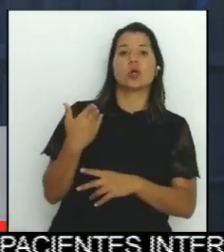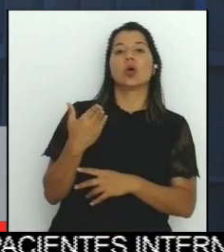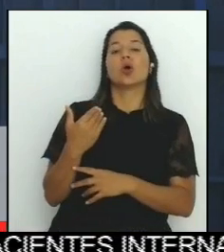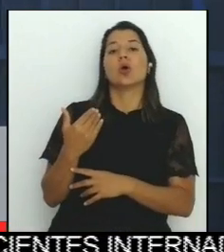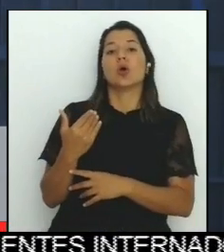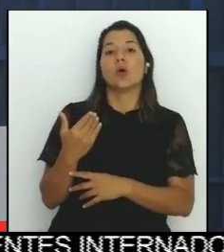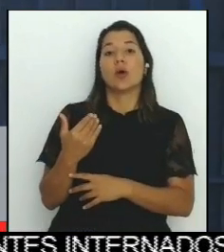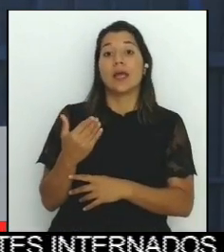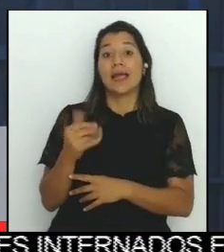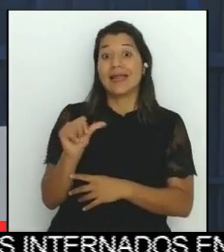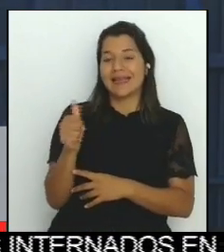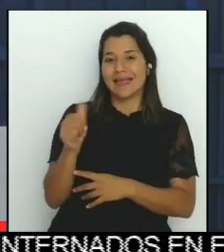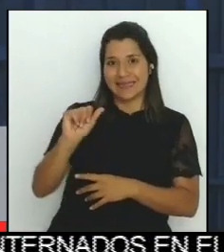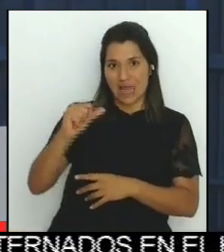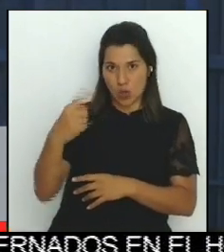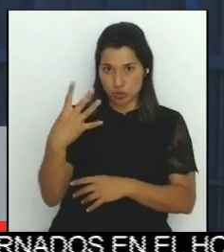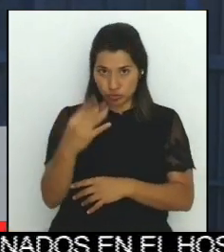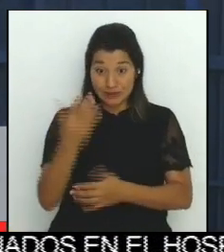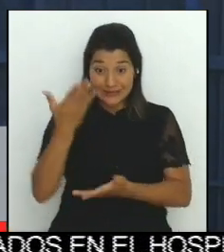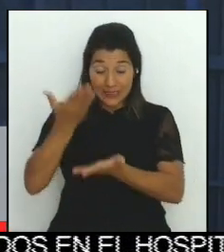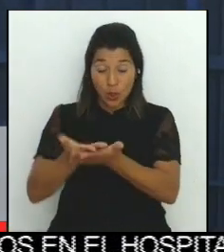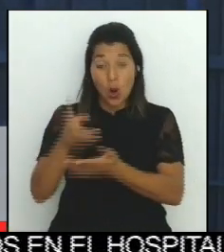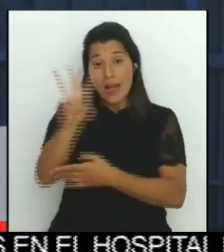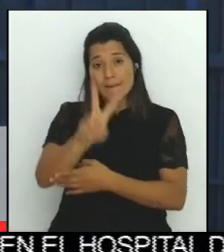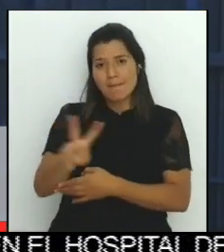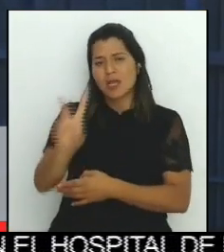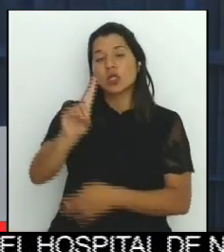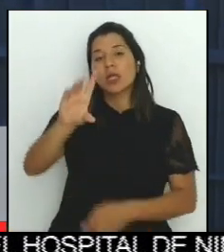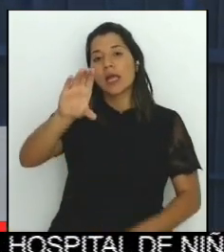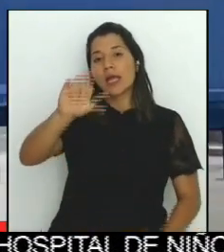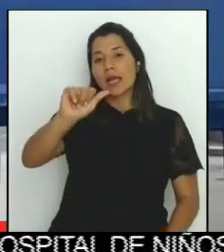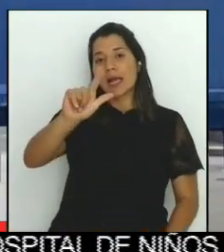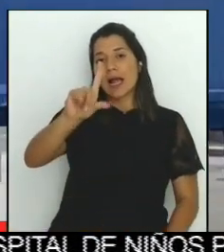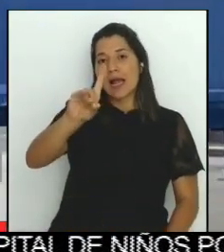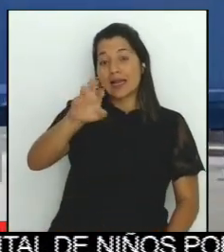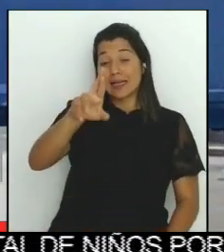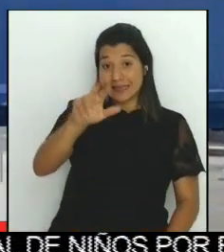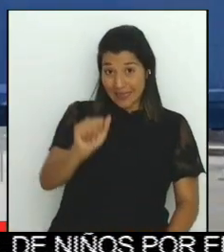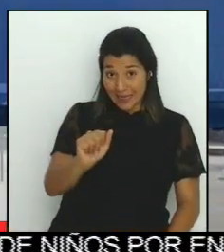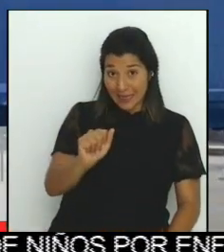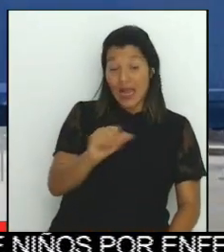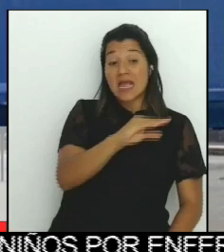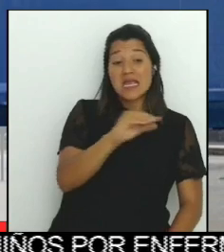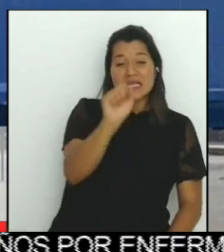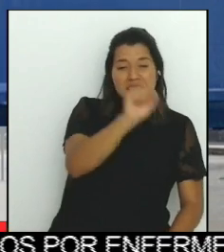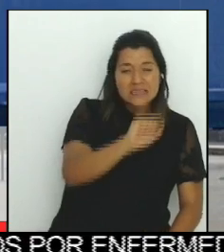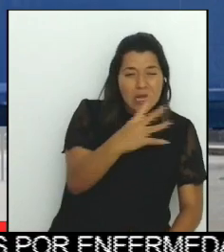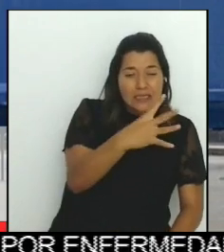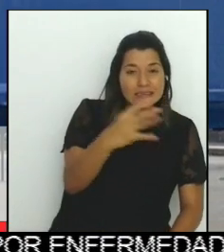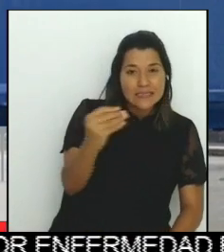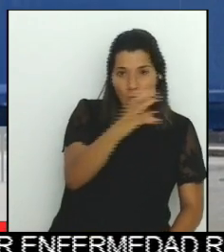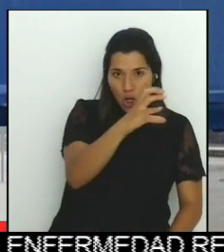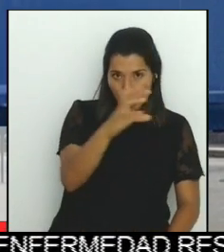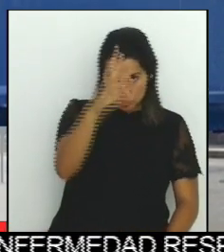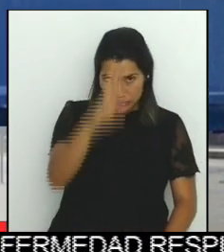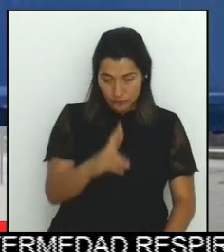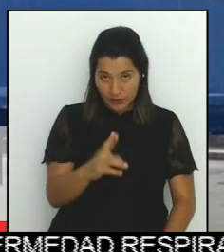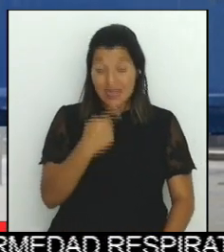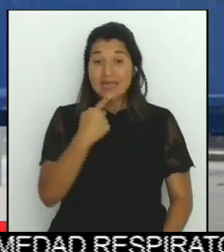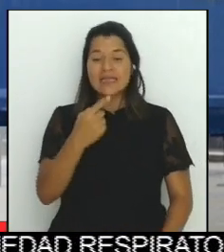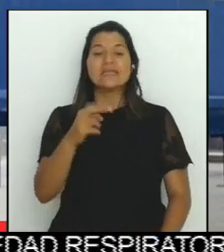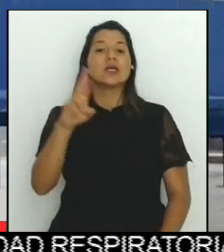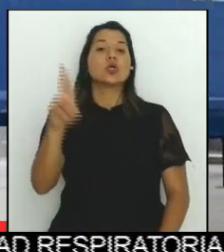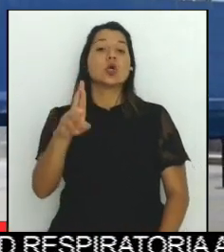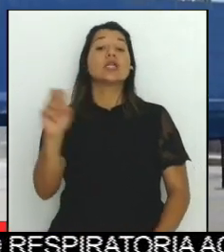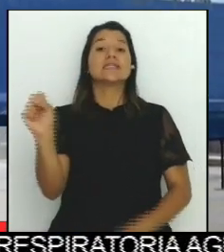viernes a Puerto Caldera y salió de territorio nacional en la madrugada del sábado. Según manifestó Rodney Salazar de Cadesco,